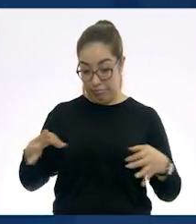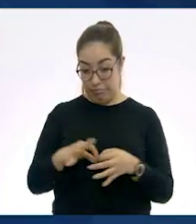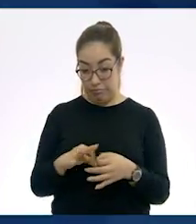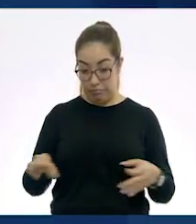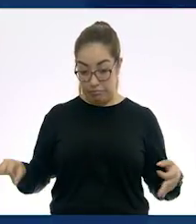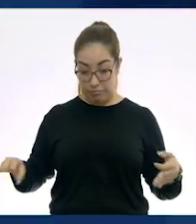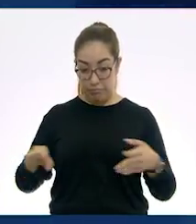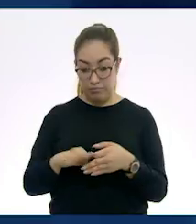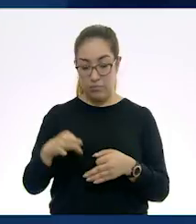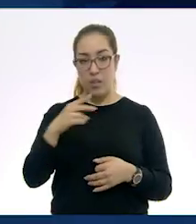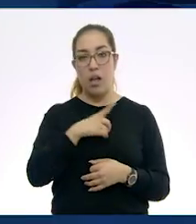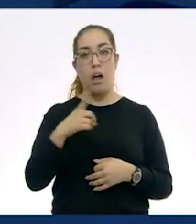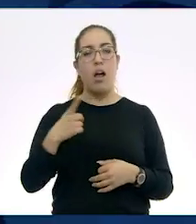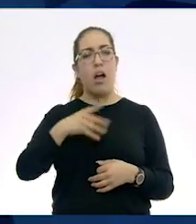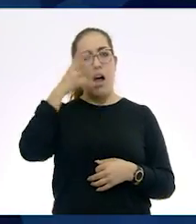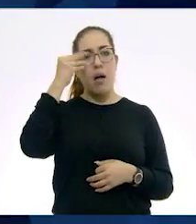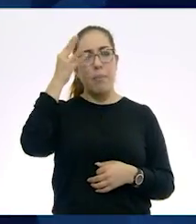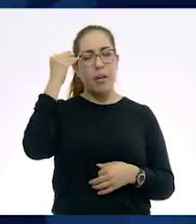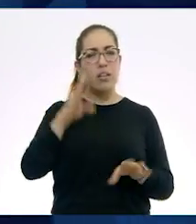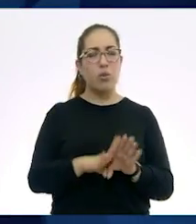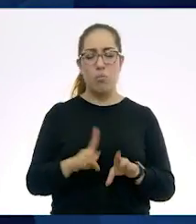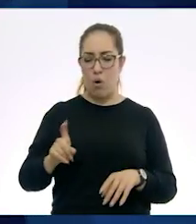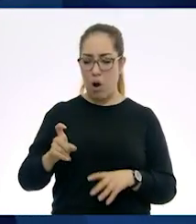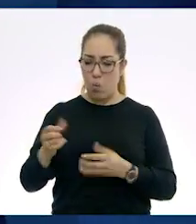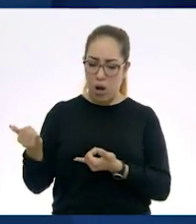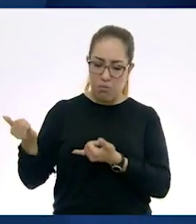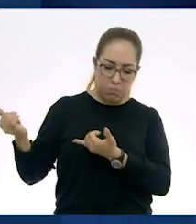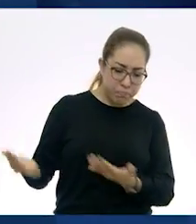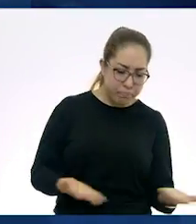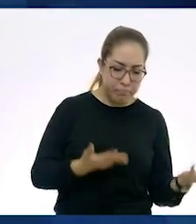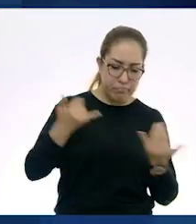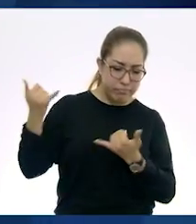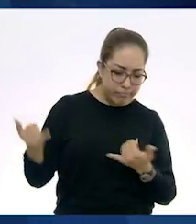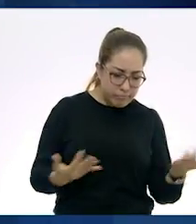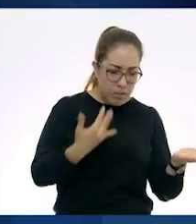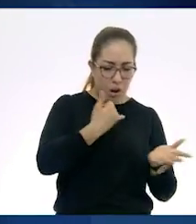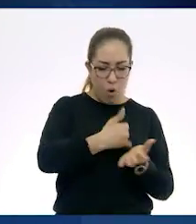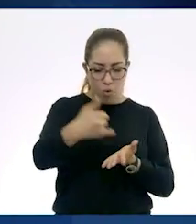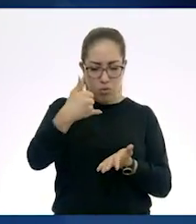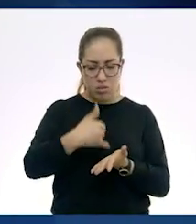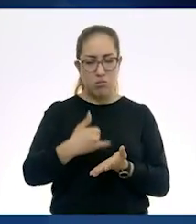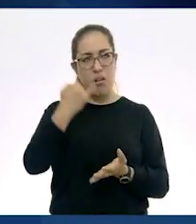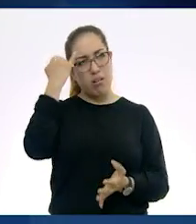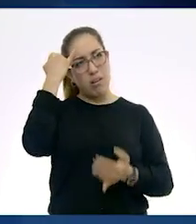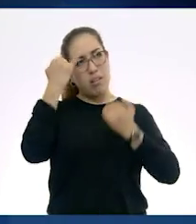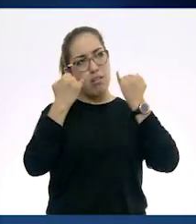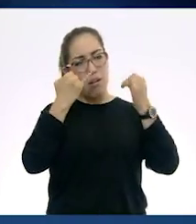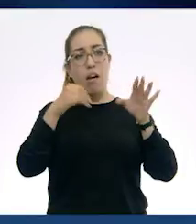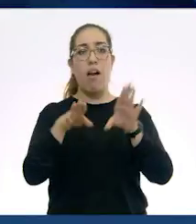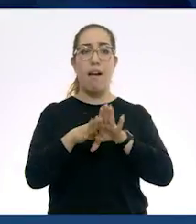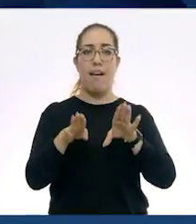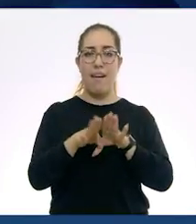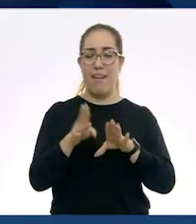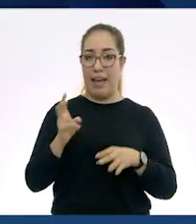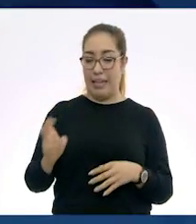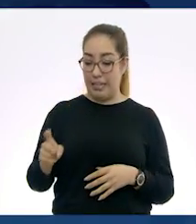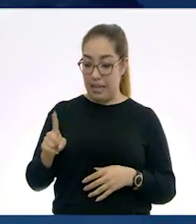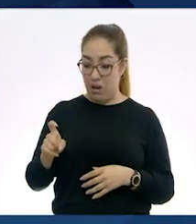aprender a llevar agua hasta sus cosechas. Y así fue como cada uno desarrolló sistemas